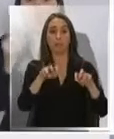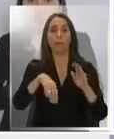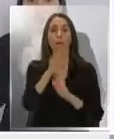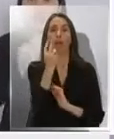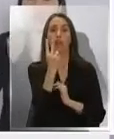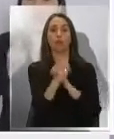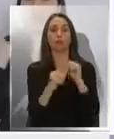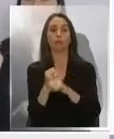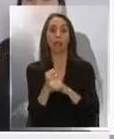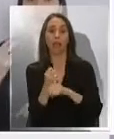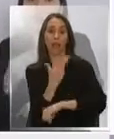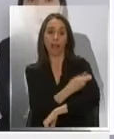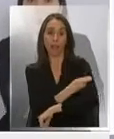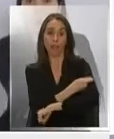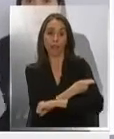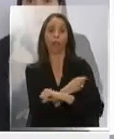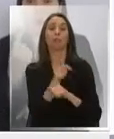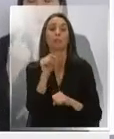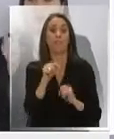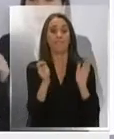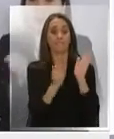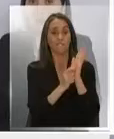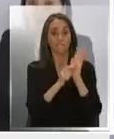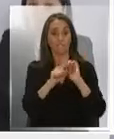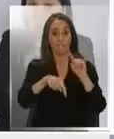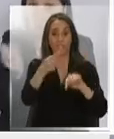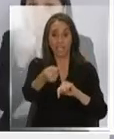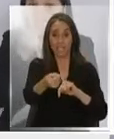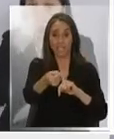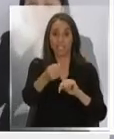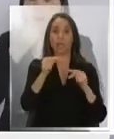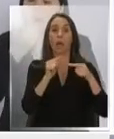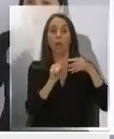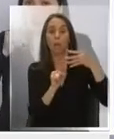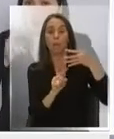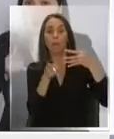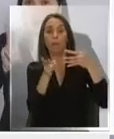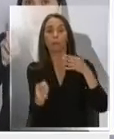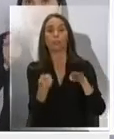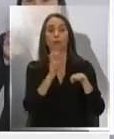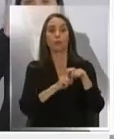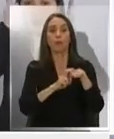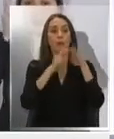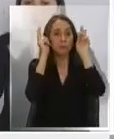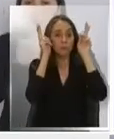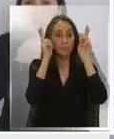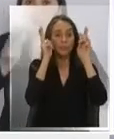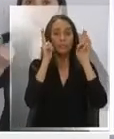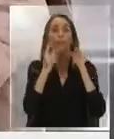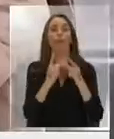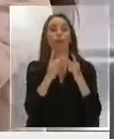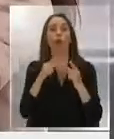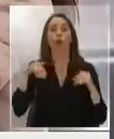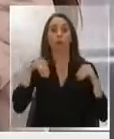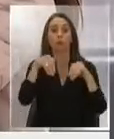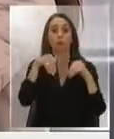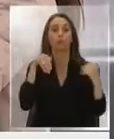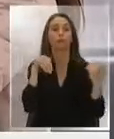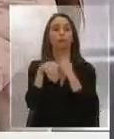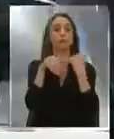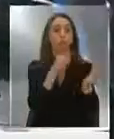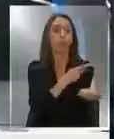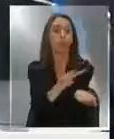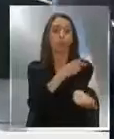años. A partir de esta fecha también habrá restricciones en el transporte público interurbano. El